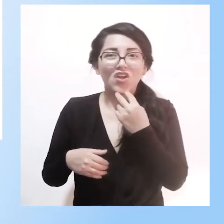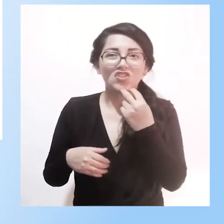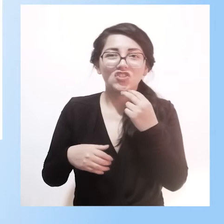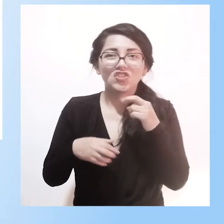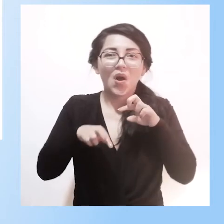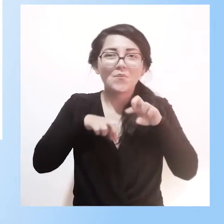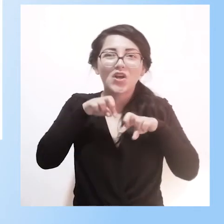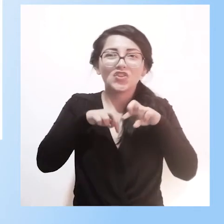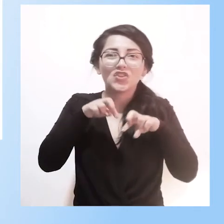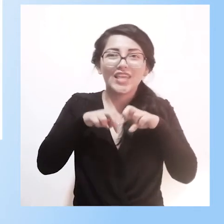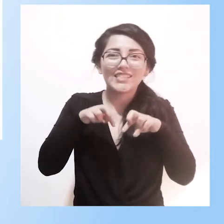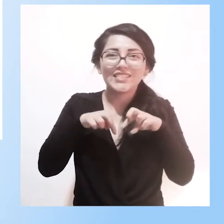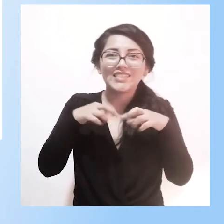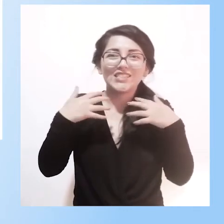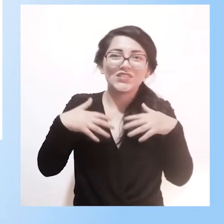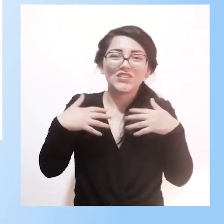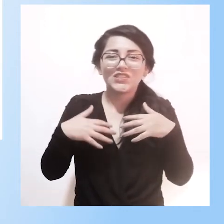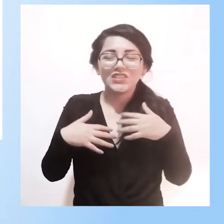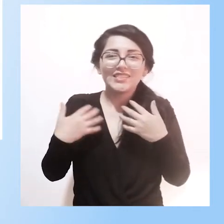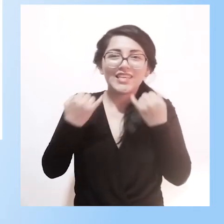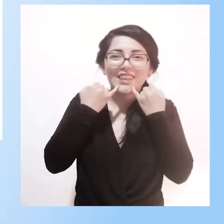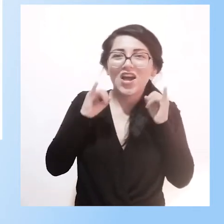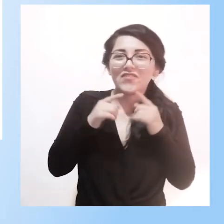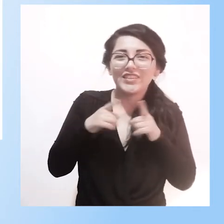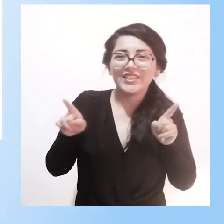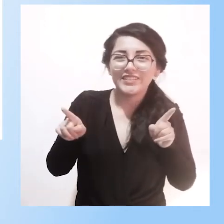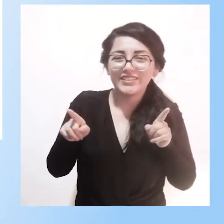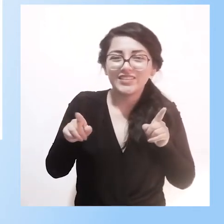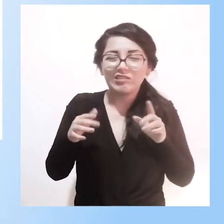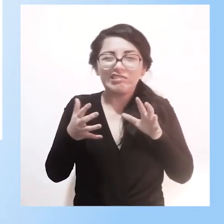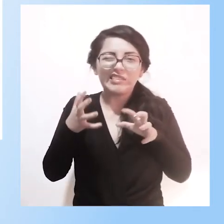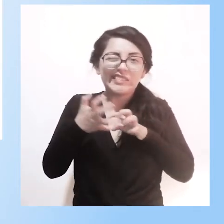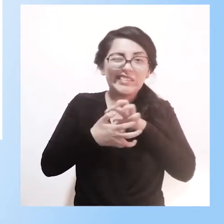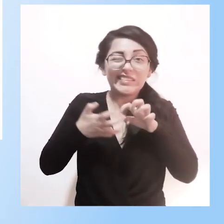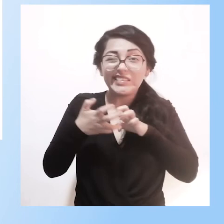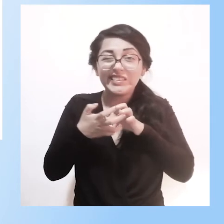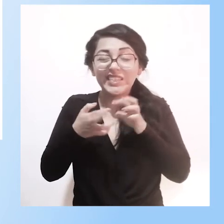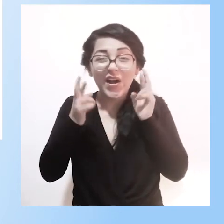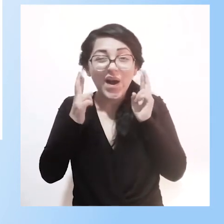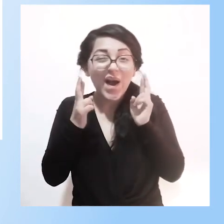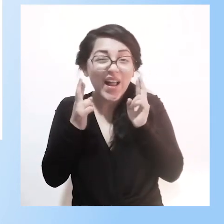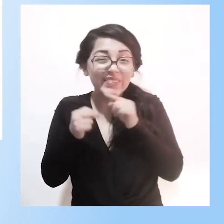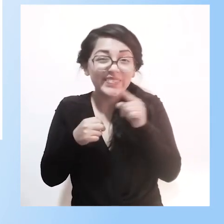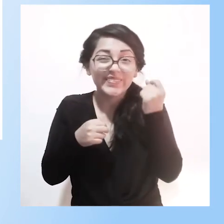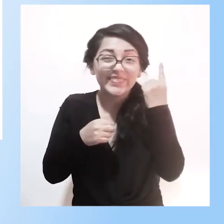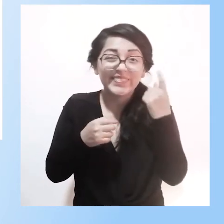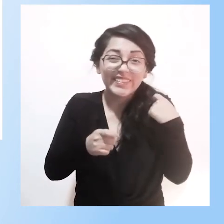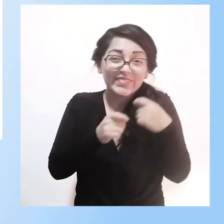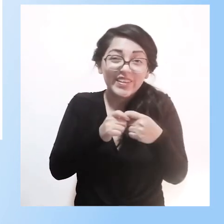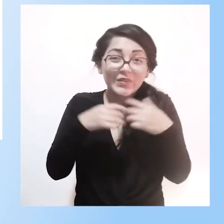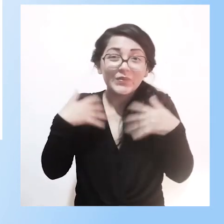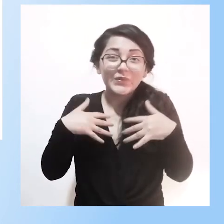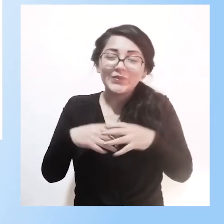Entonces, voy a intentar hablar un portugués lo más próximo posible del español. Me